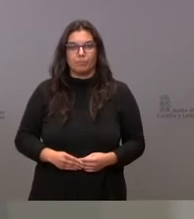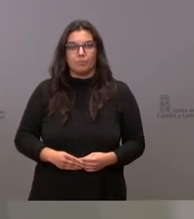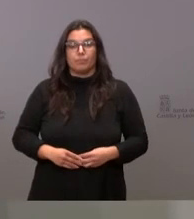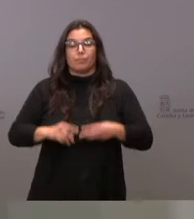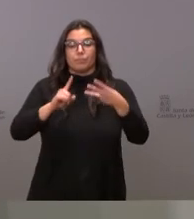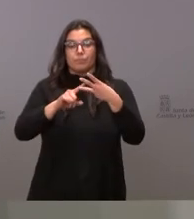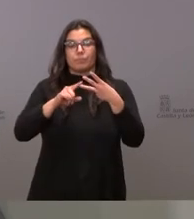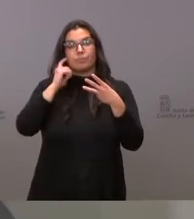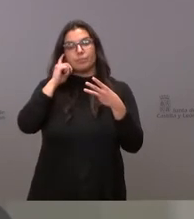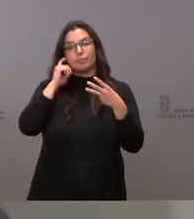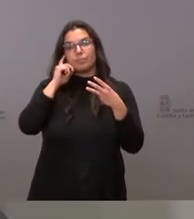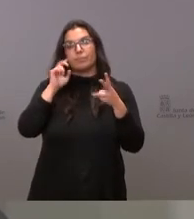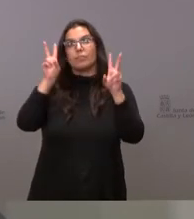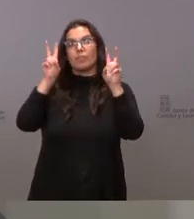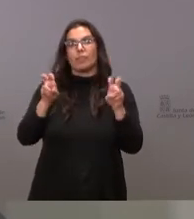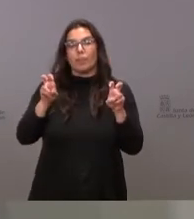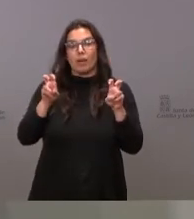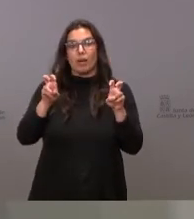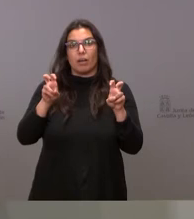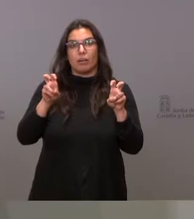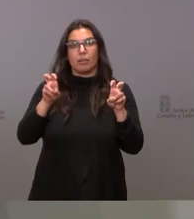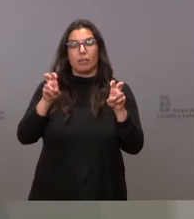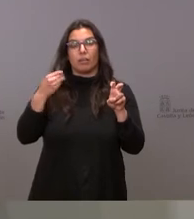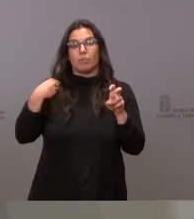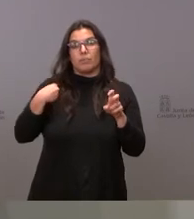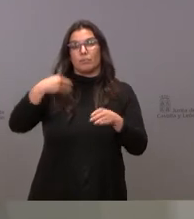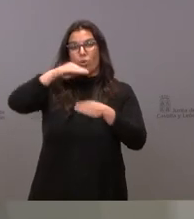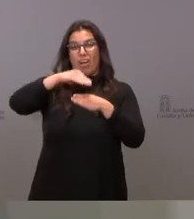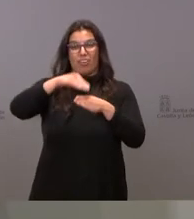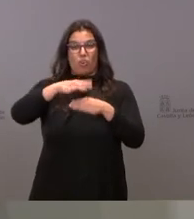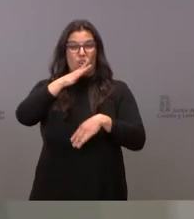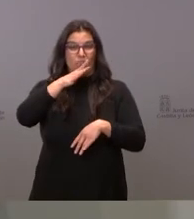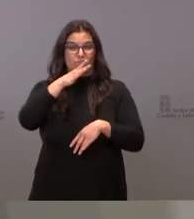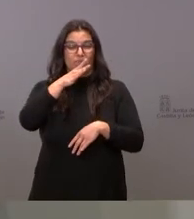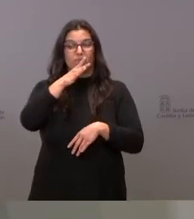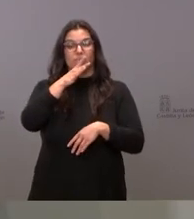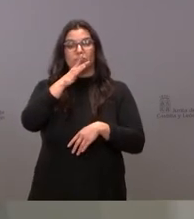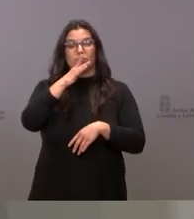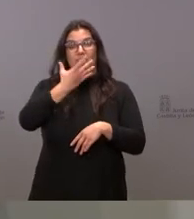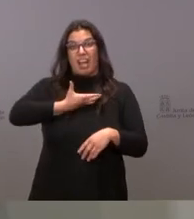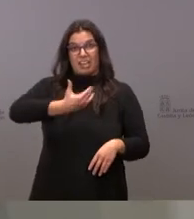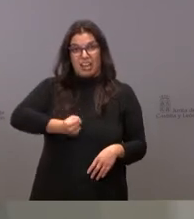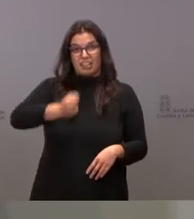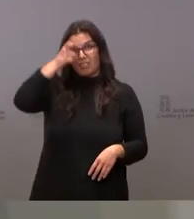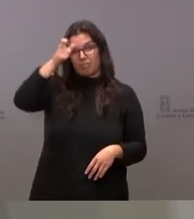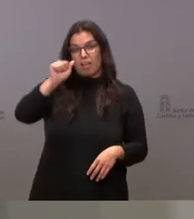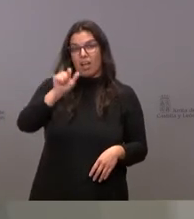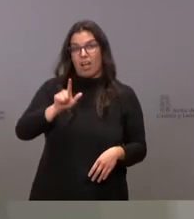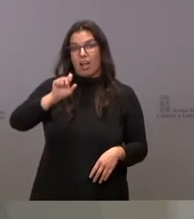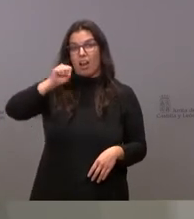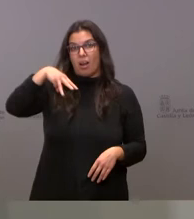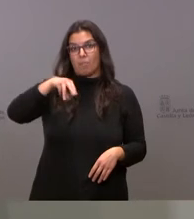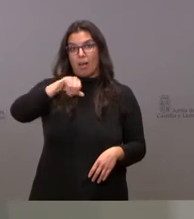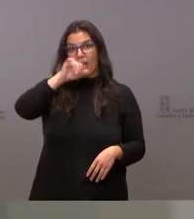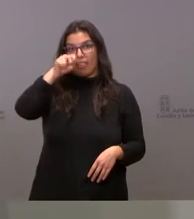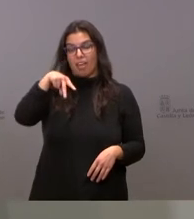Sobre el asunto del positivo de la economía. Mire, yo solo le pido al PSOE